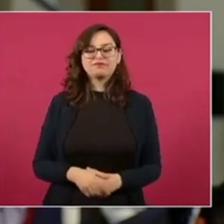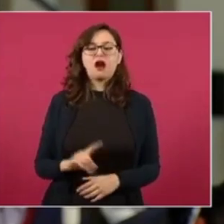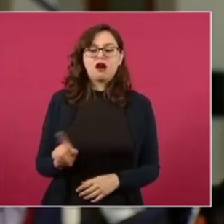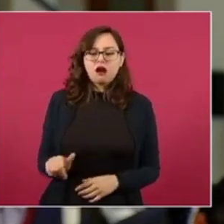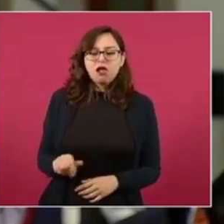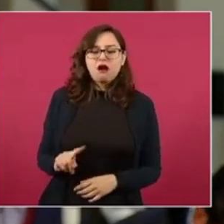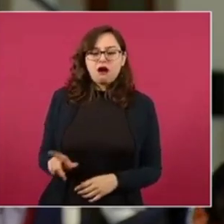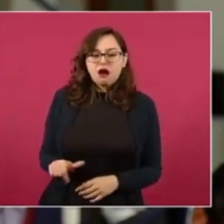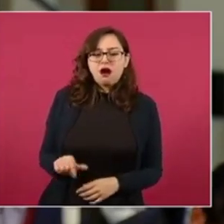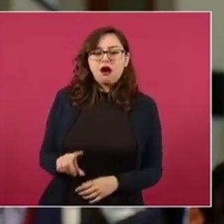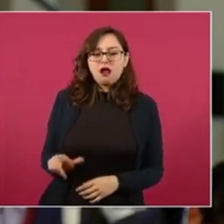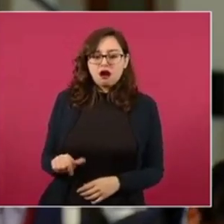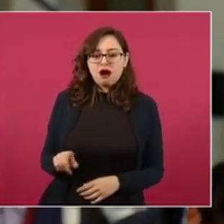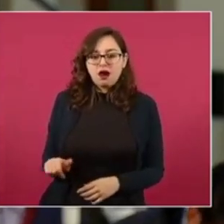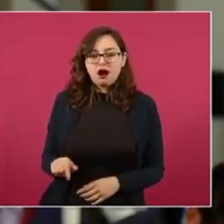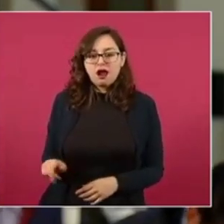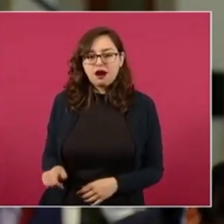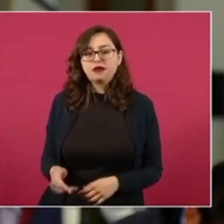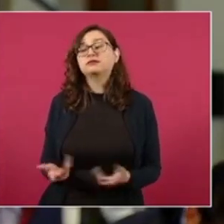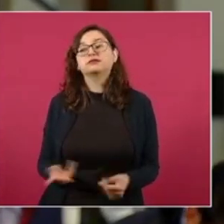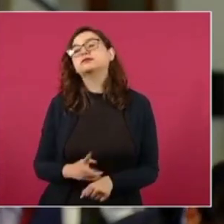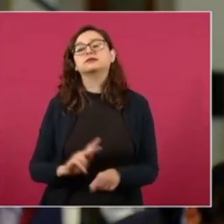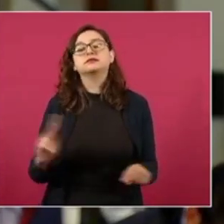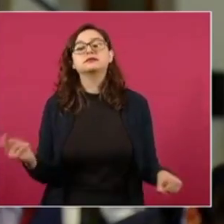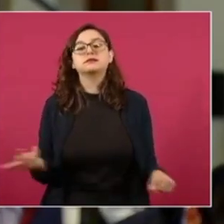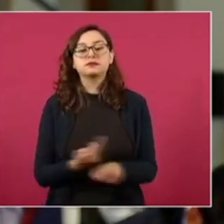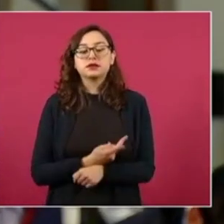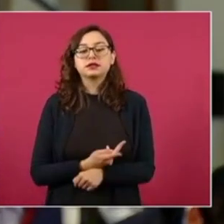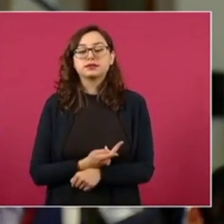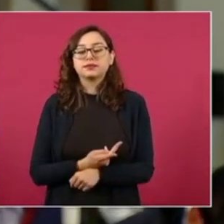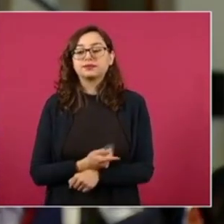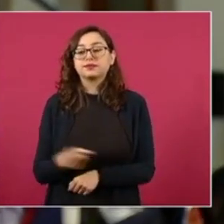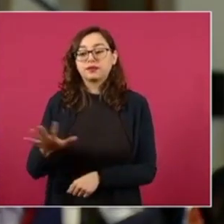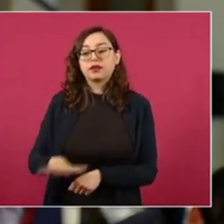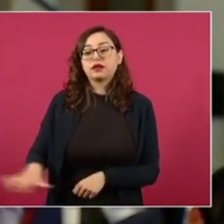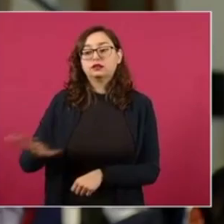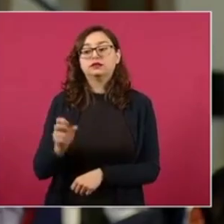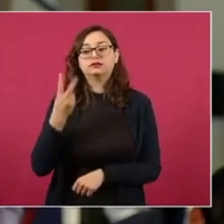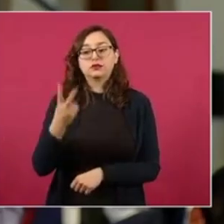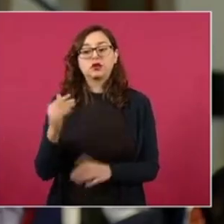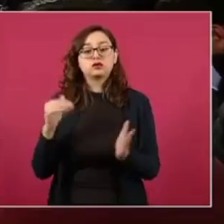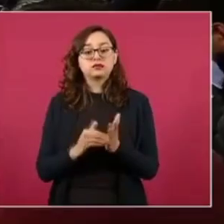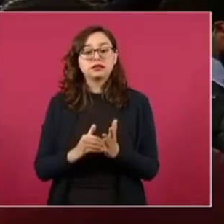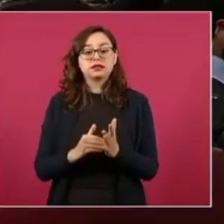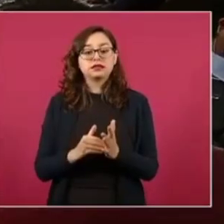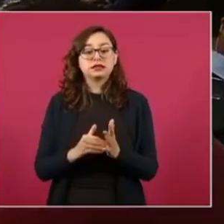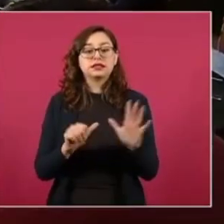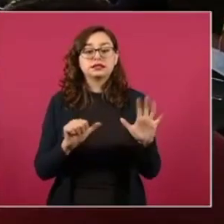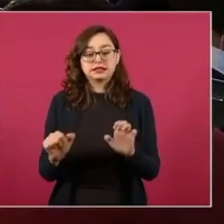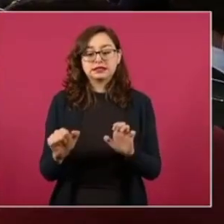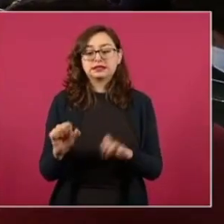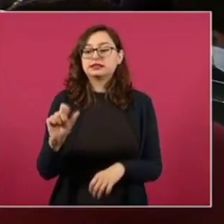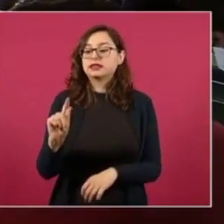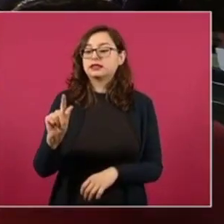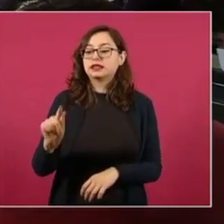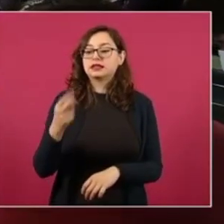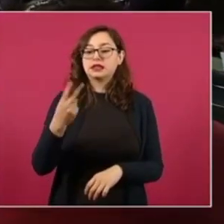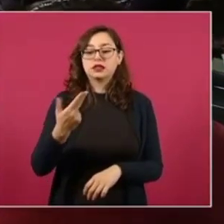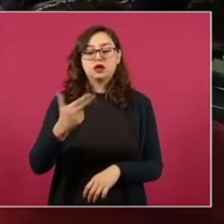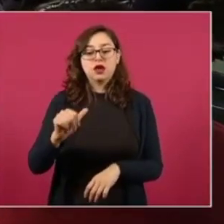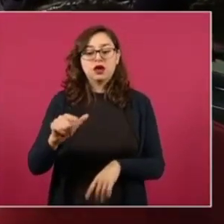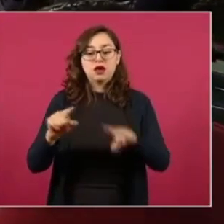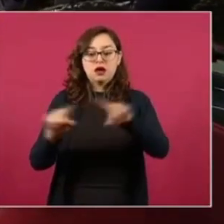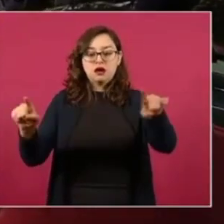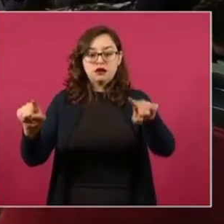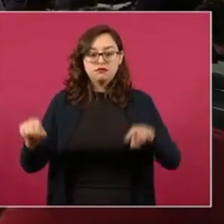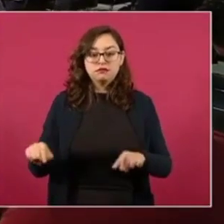Ellos tienen un ejido, tierras ejidales, que son dos mil 672 hectáreas, pero curiosamente son unos terrenos